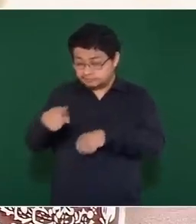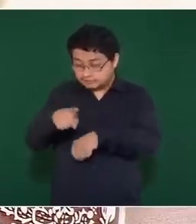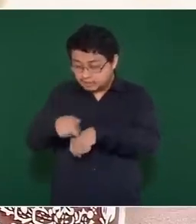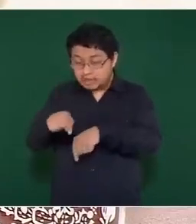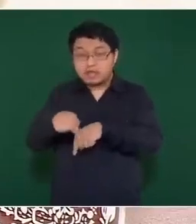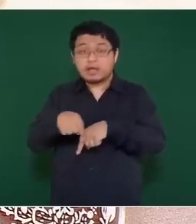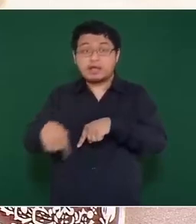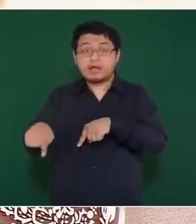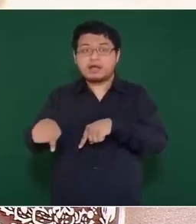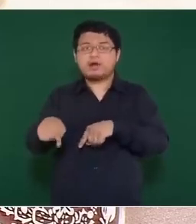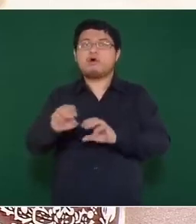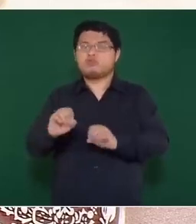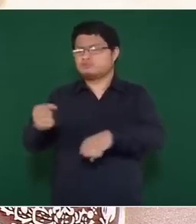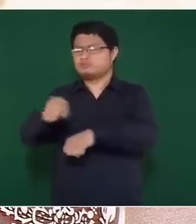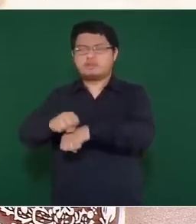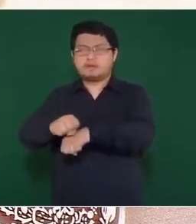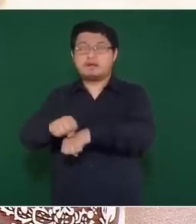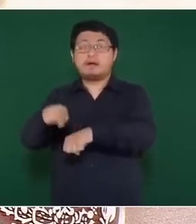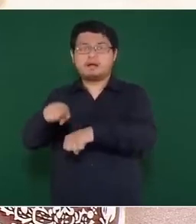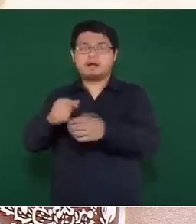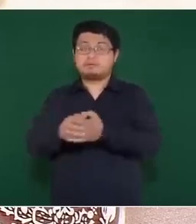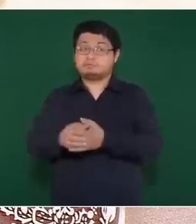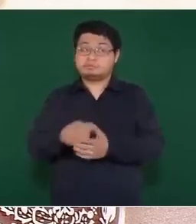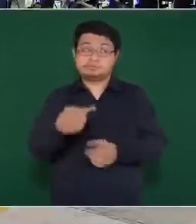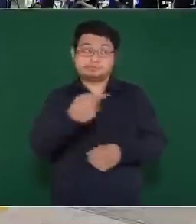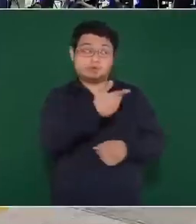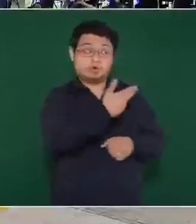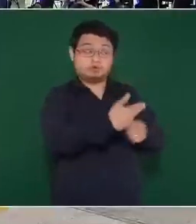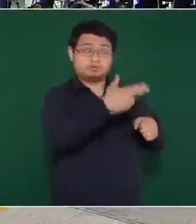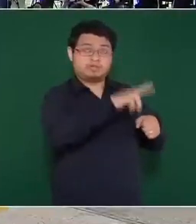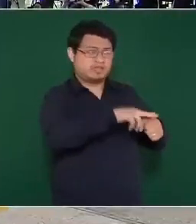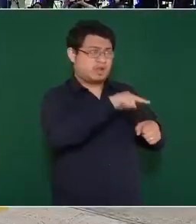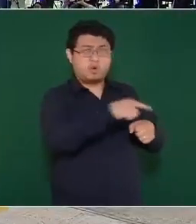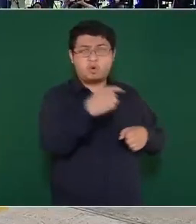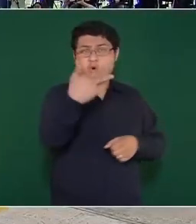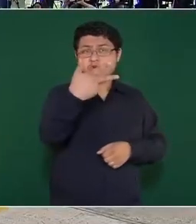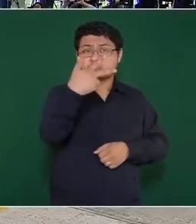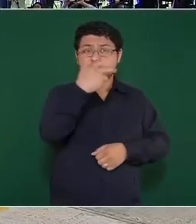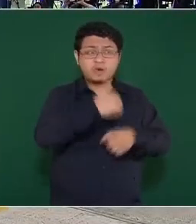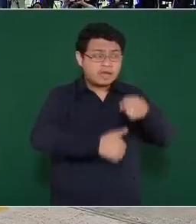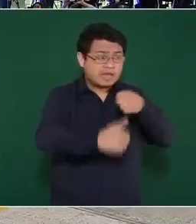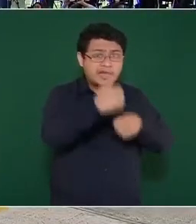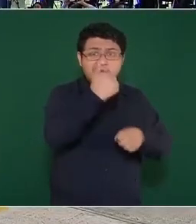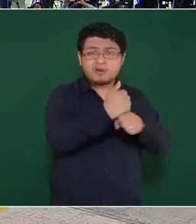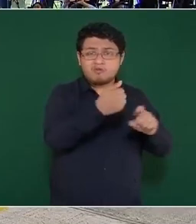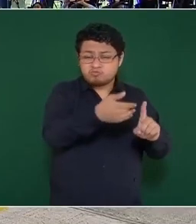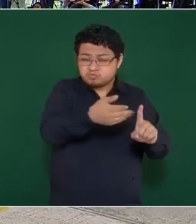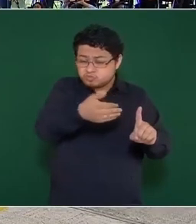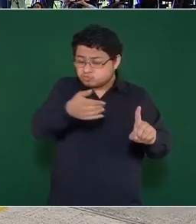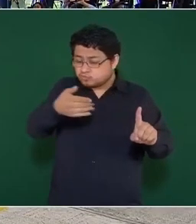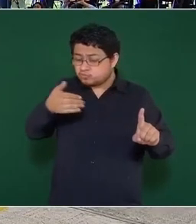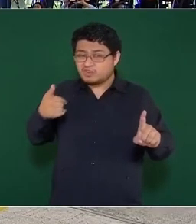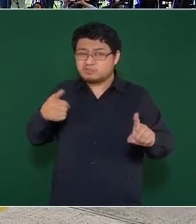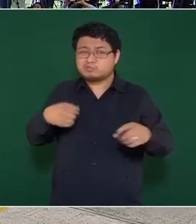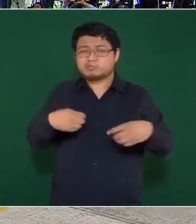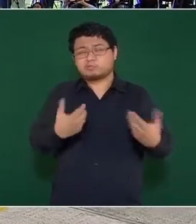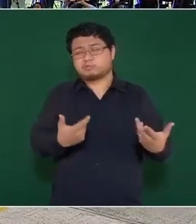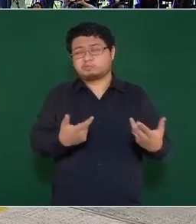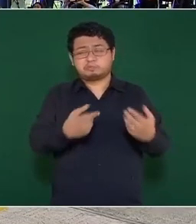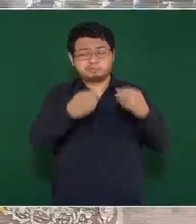hagan entrega de un hospital que tenía ocho años desbaratándose. Entonces, fue realmente un éxito.